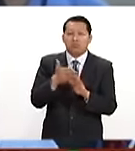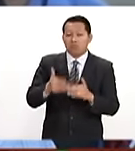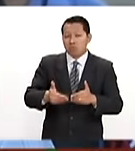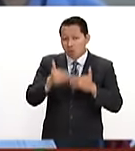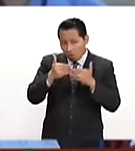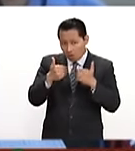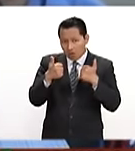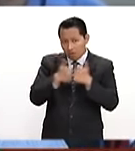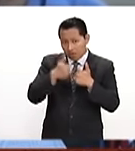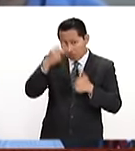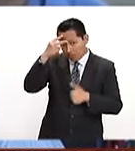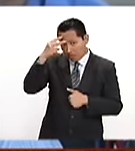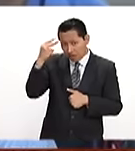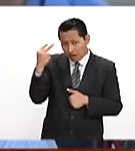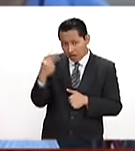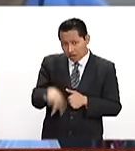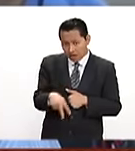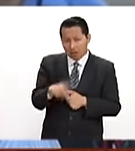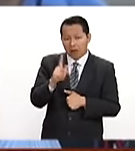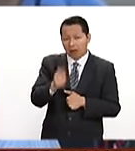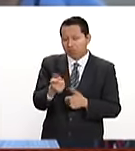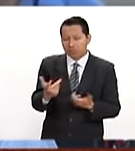México, ¿de qué libre mercado?